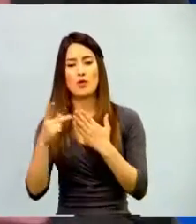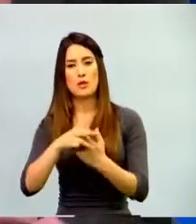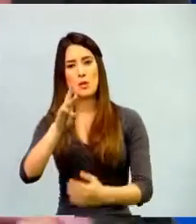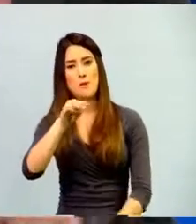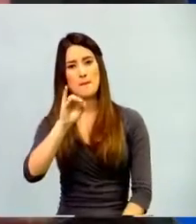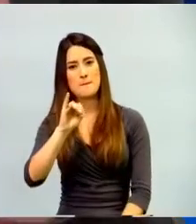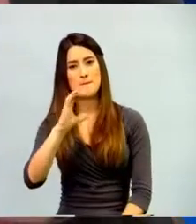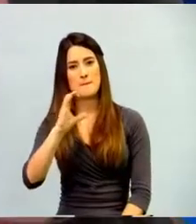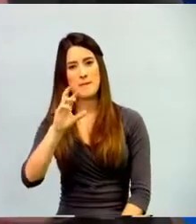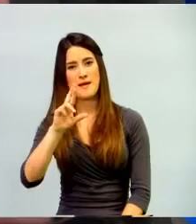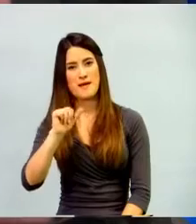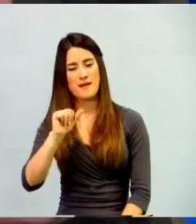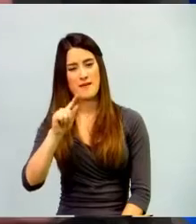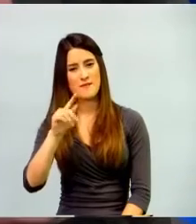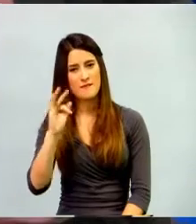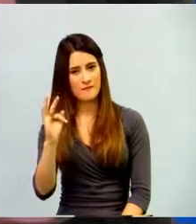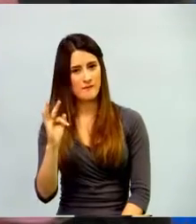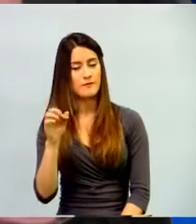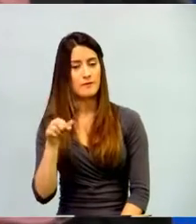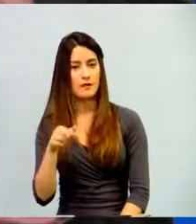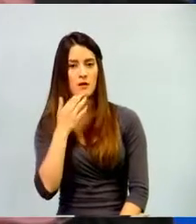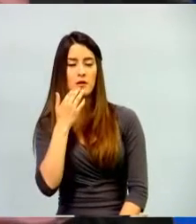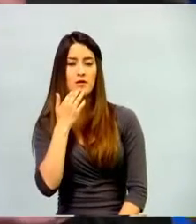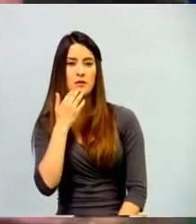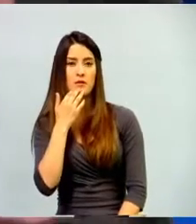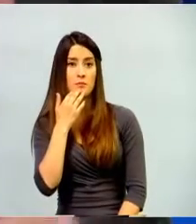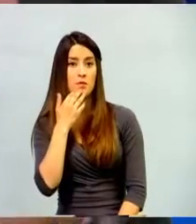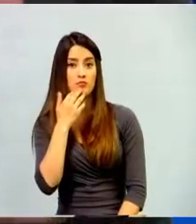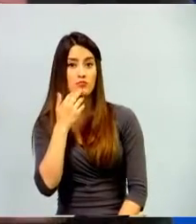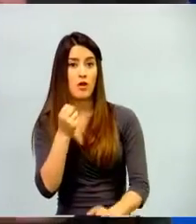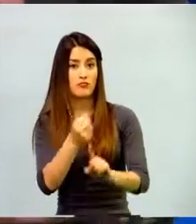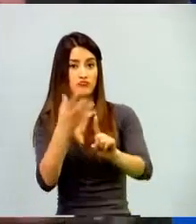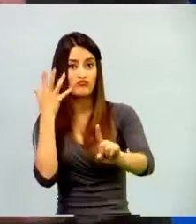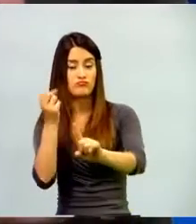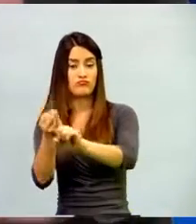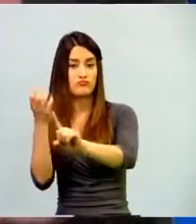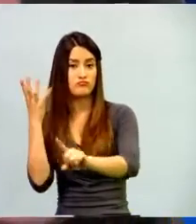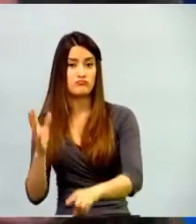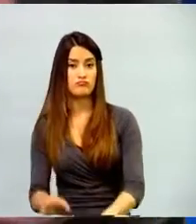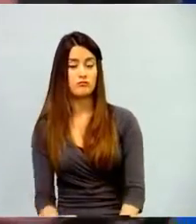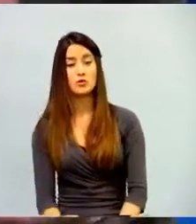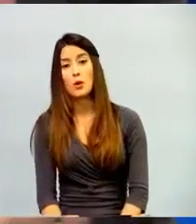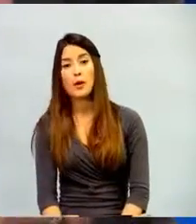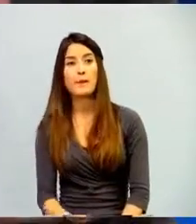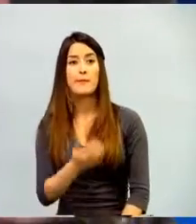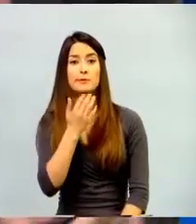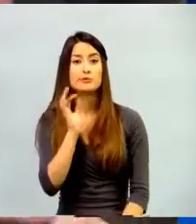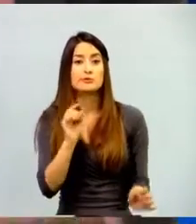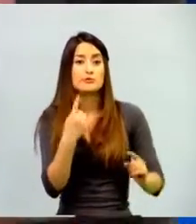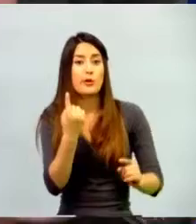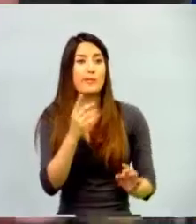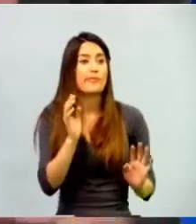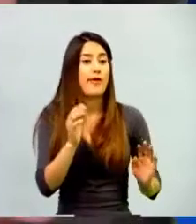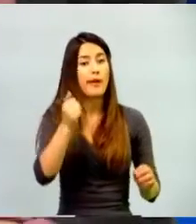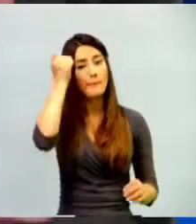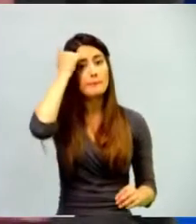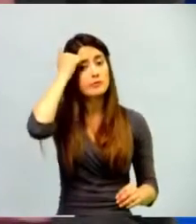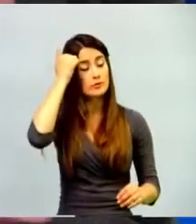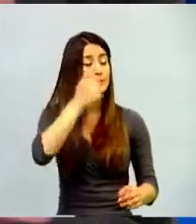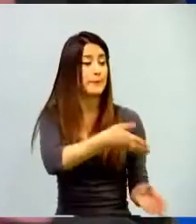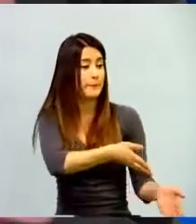en pequeño y quedarnos con que el docente, con que Adriana o cualquier docente hizo un curso y muy bonito, pero ¿y qué?